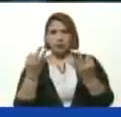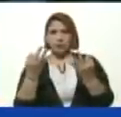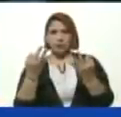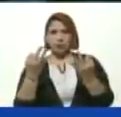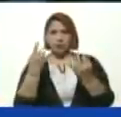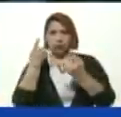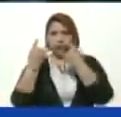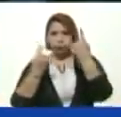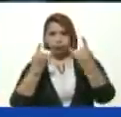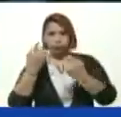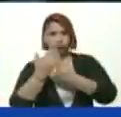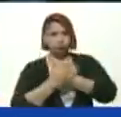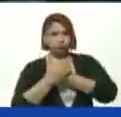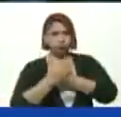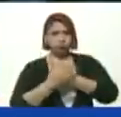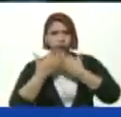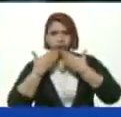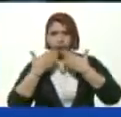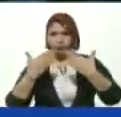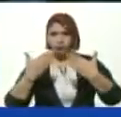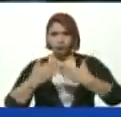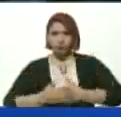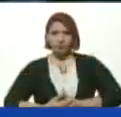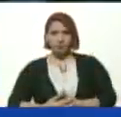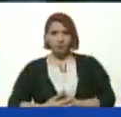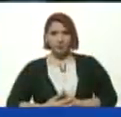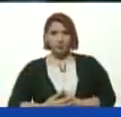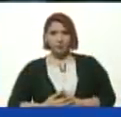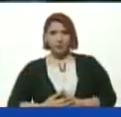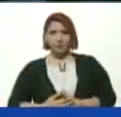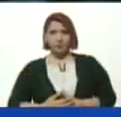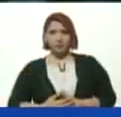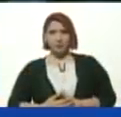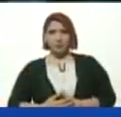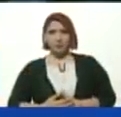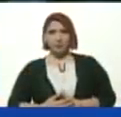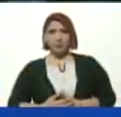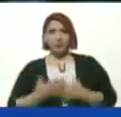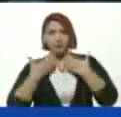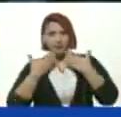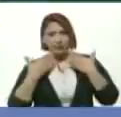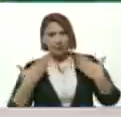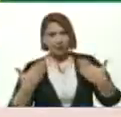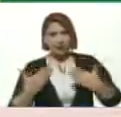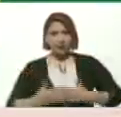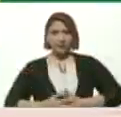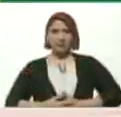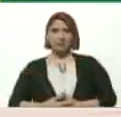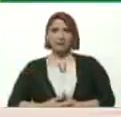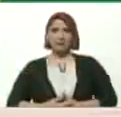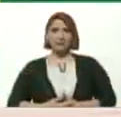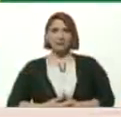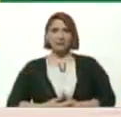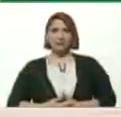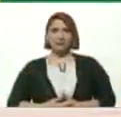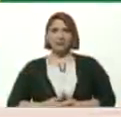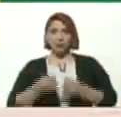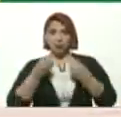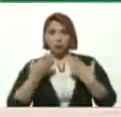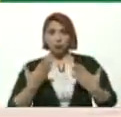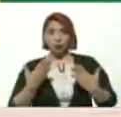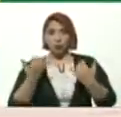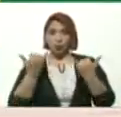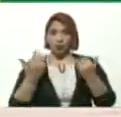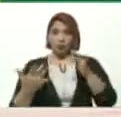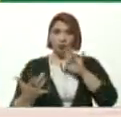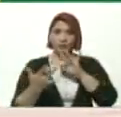admiramos Los queremos Gracias Los queremos mucho Gracias Bueno Vámonos a un